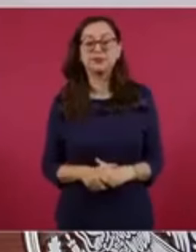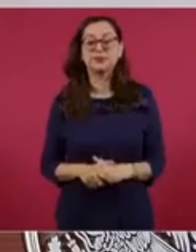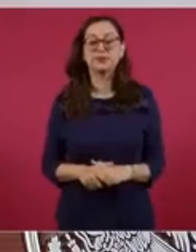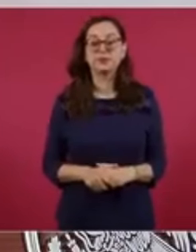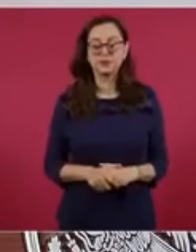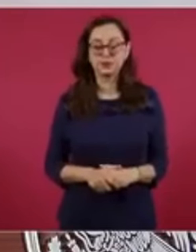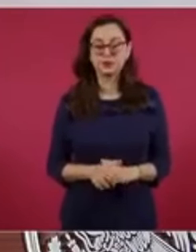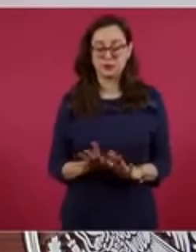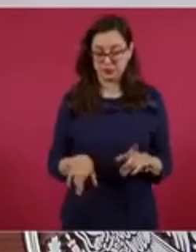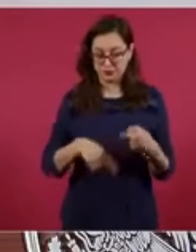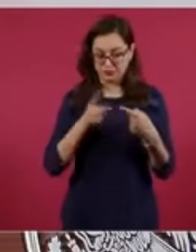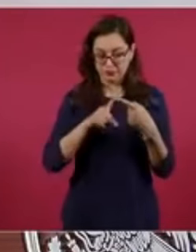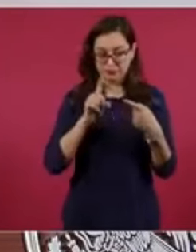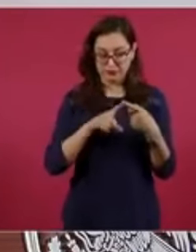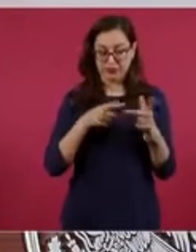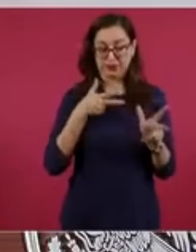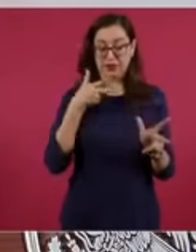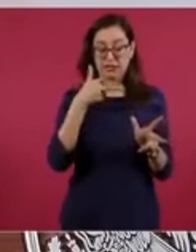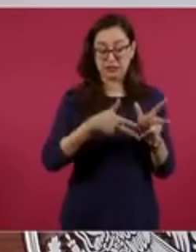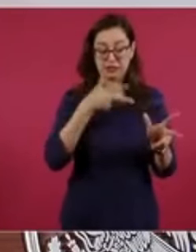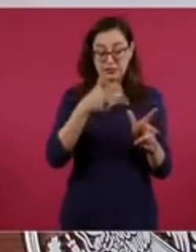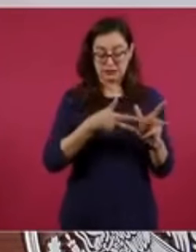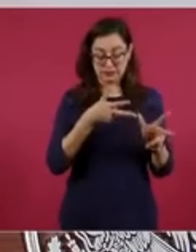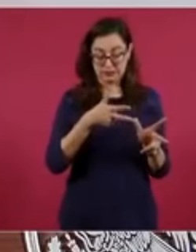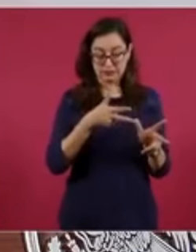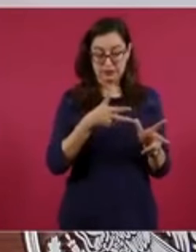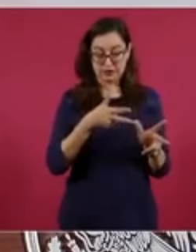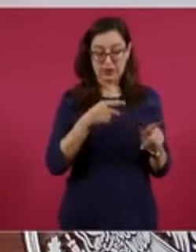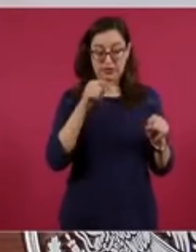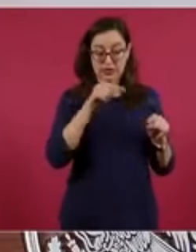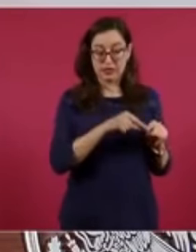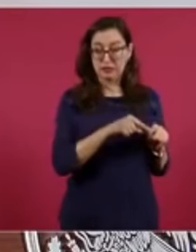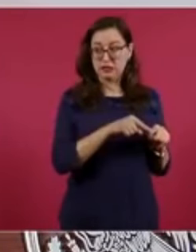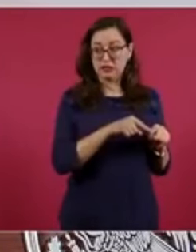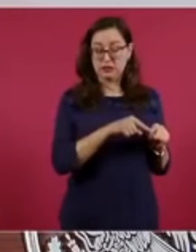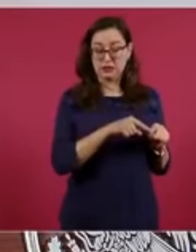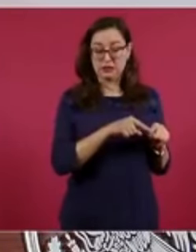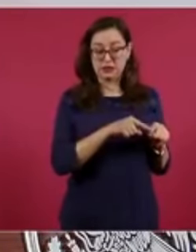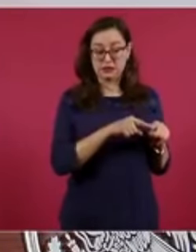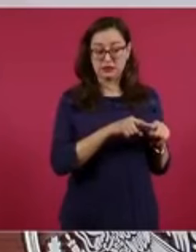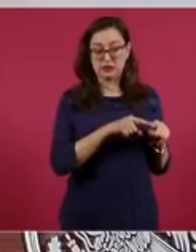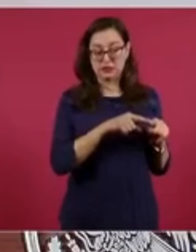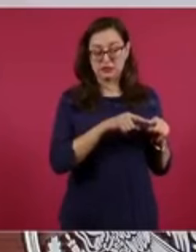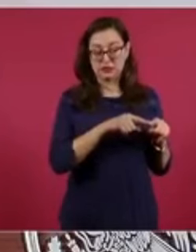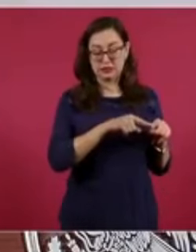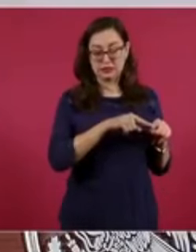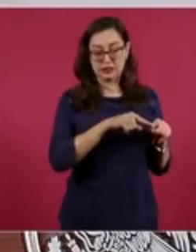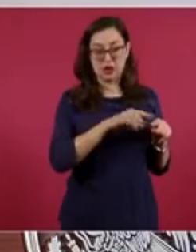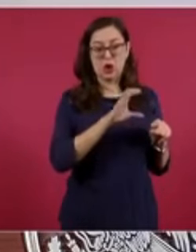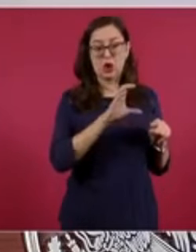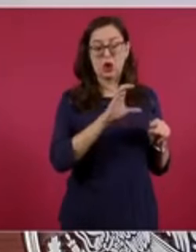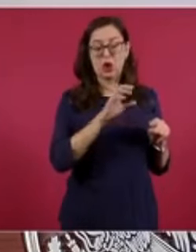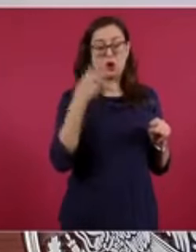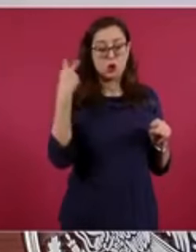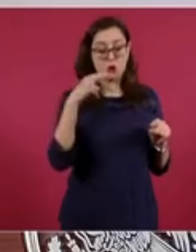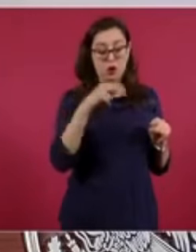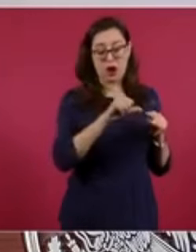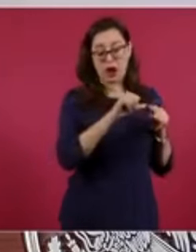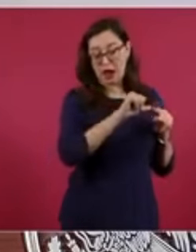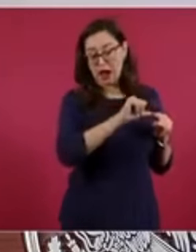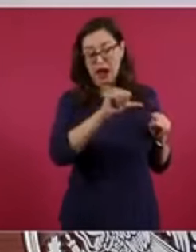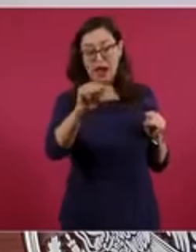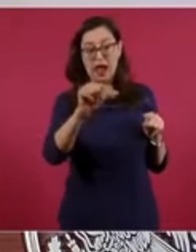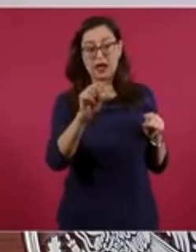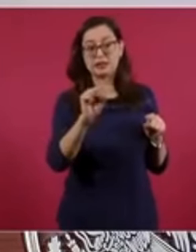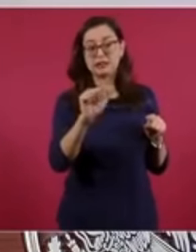encuentra operando al 100 por ciento la línea Z, que es la que va de Cuatzacoalcos a Salina